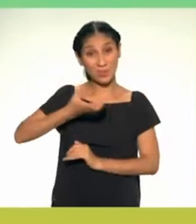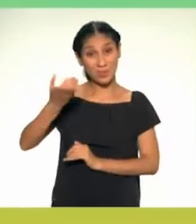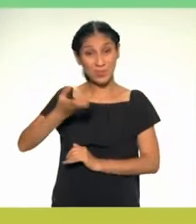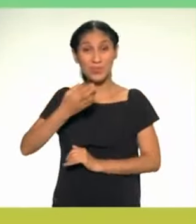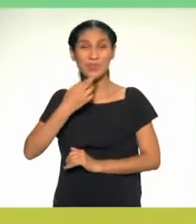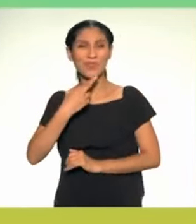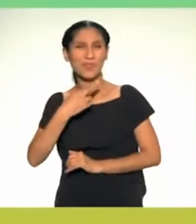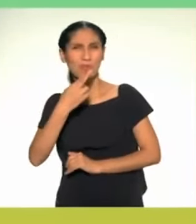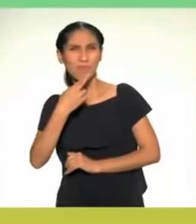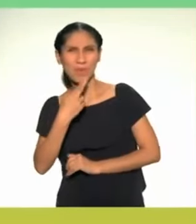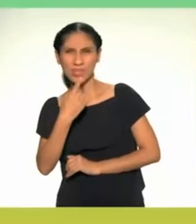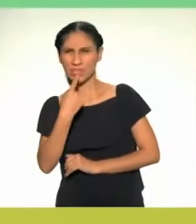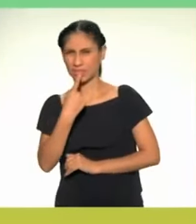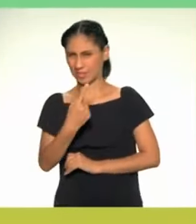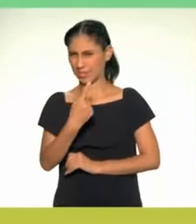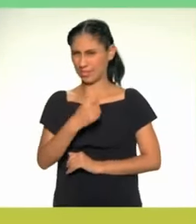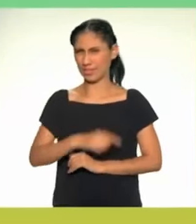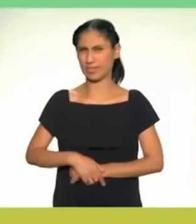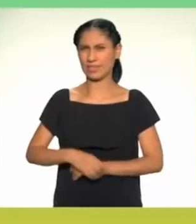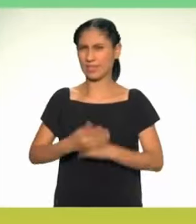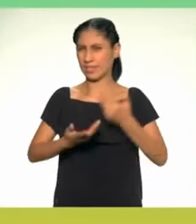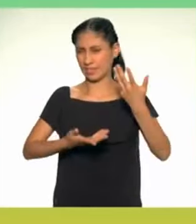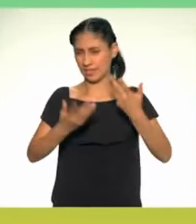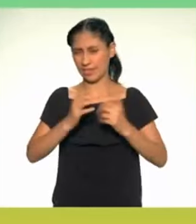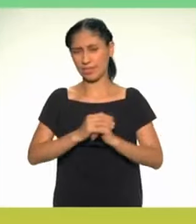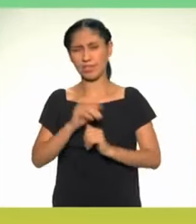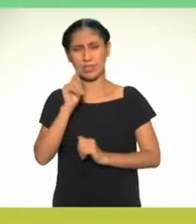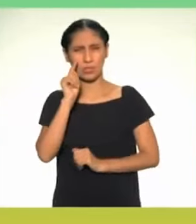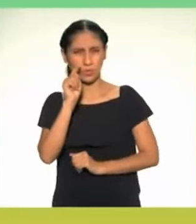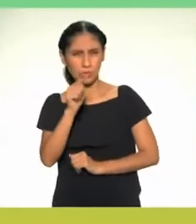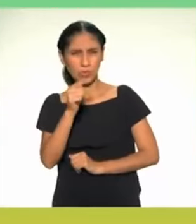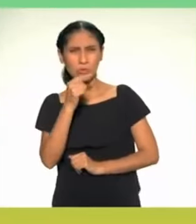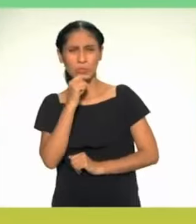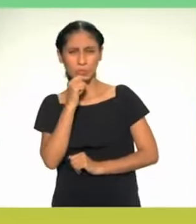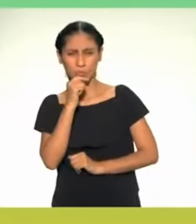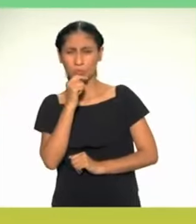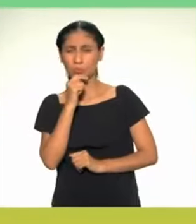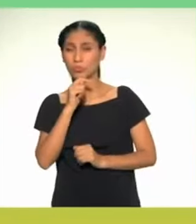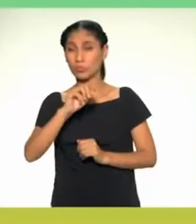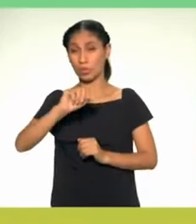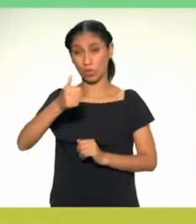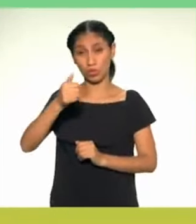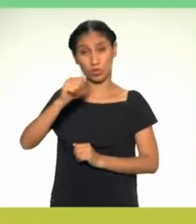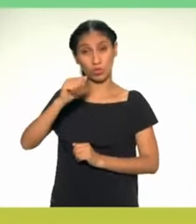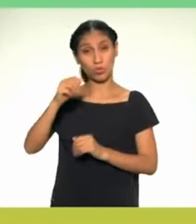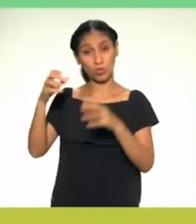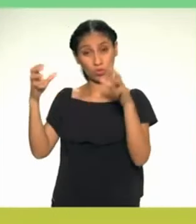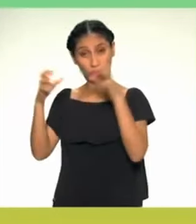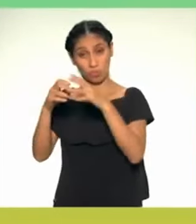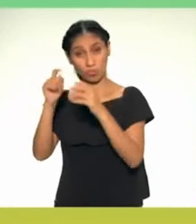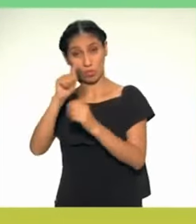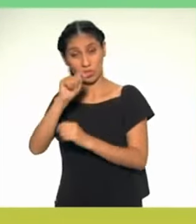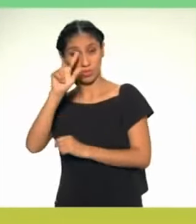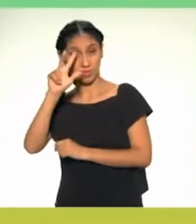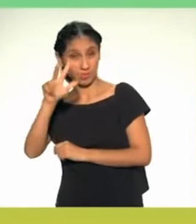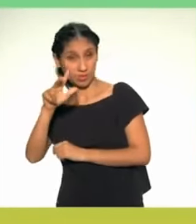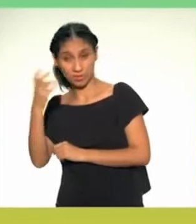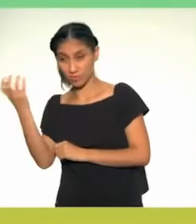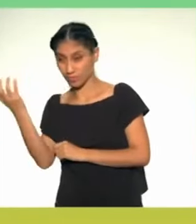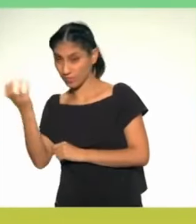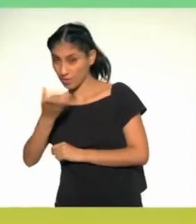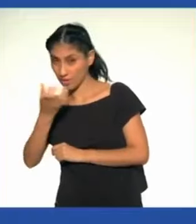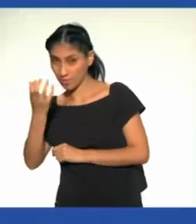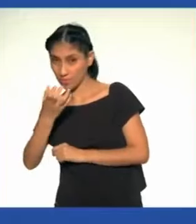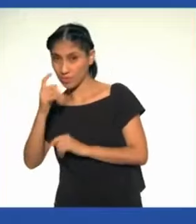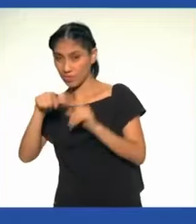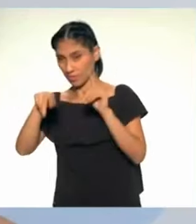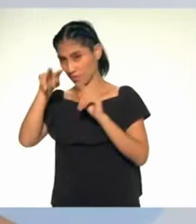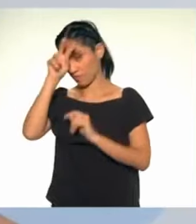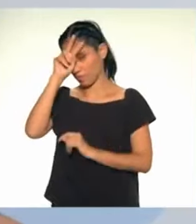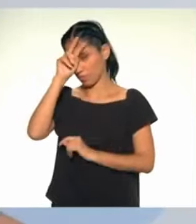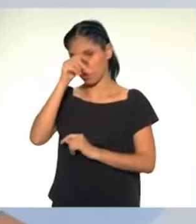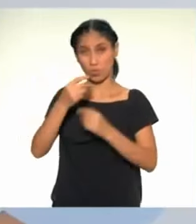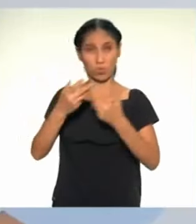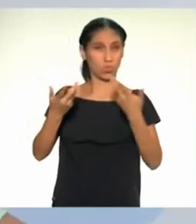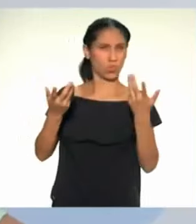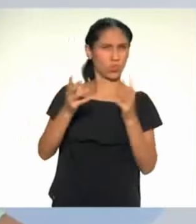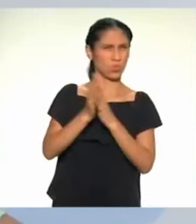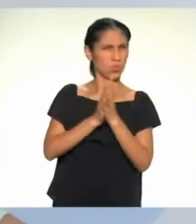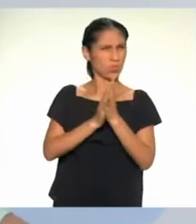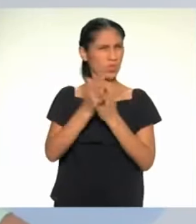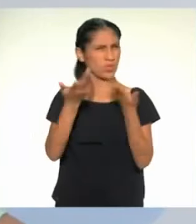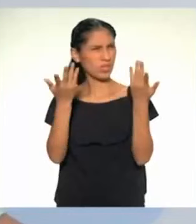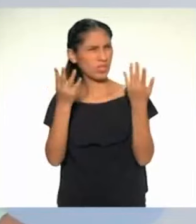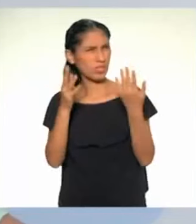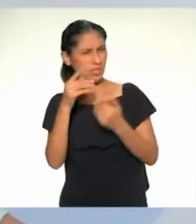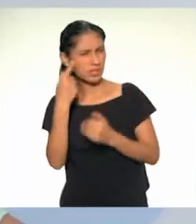explicar que tenemos una especie domesticada y 13 especies silvestres en el territorio peruano. Juliana,